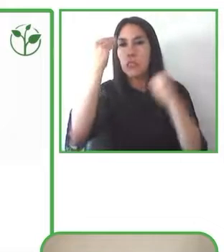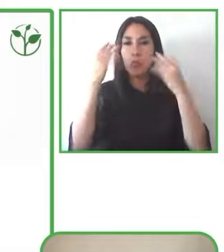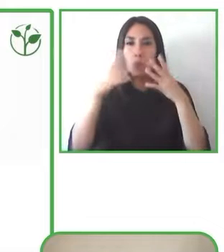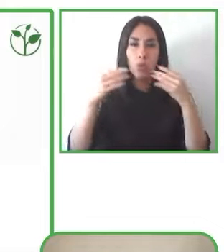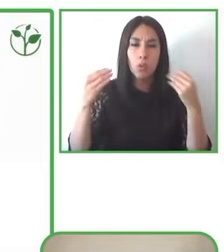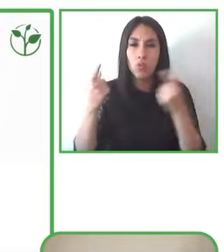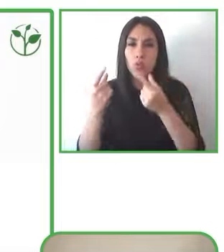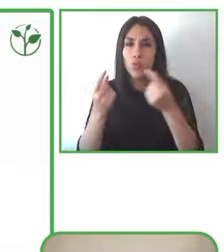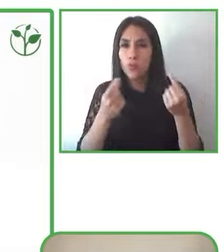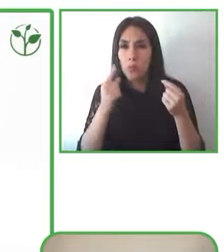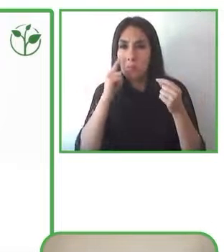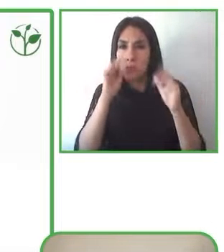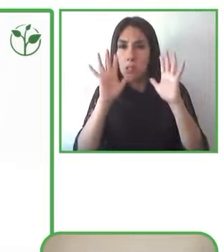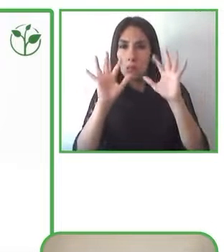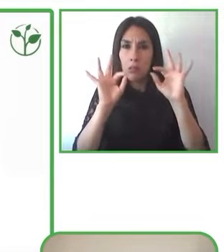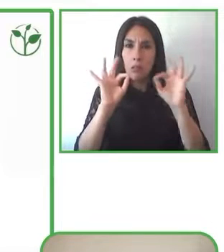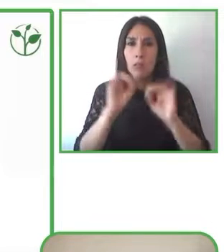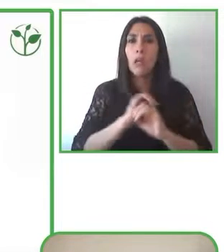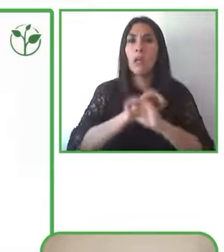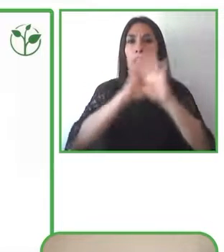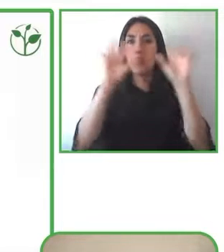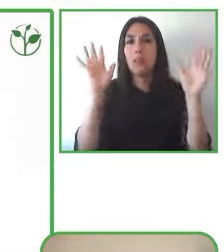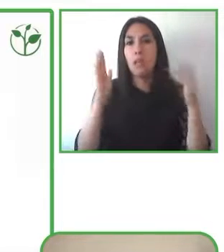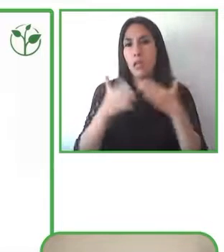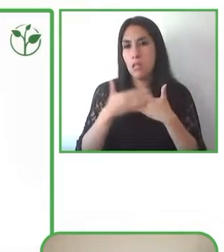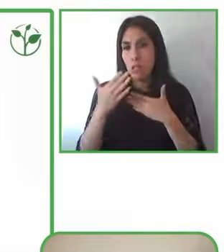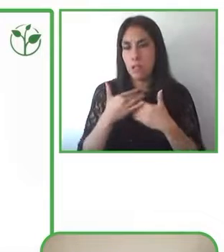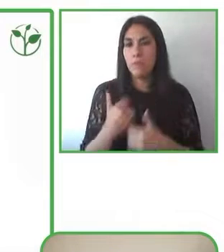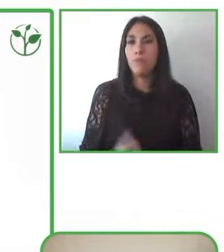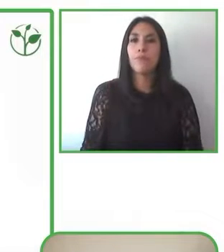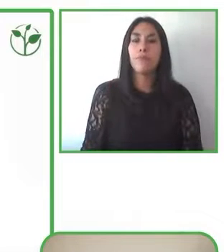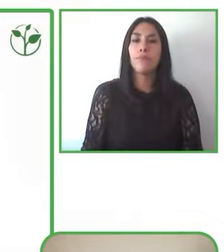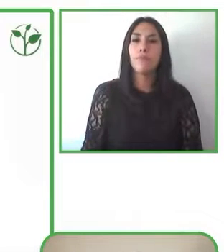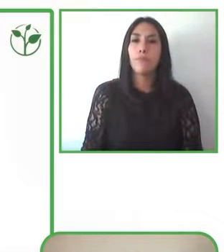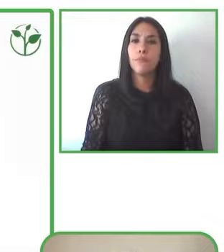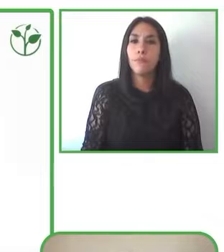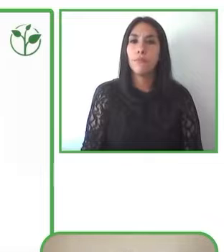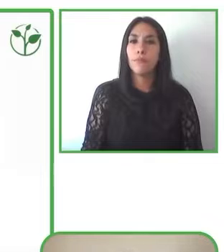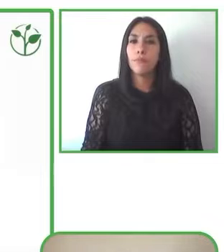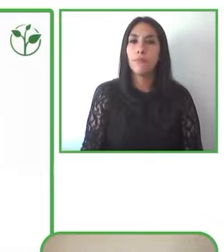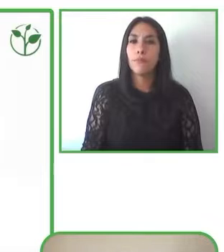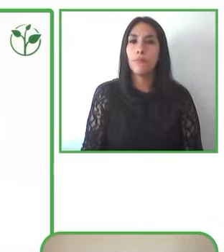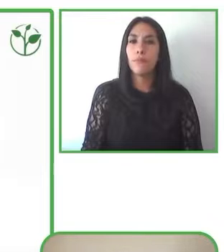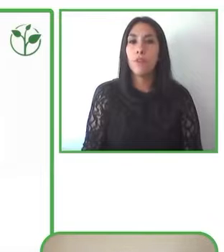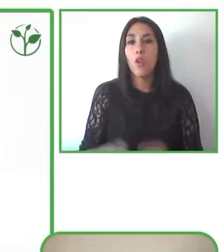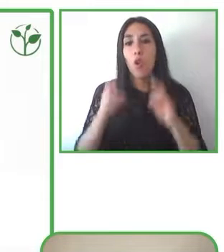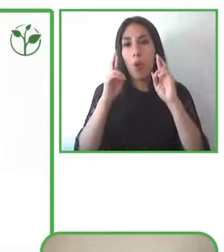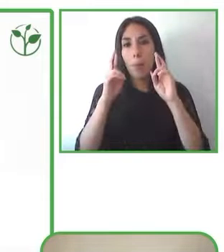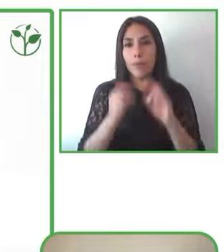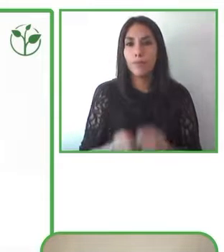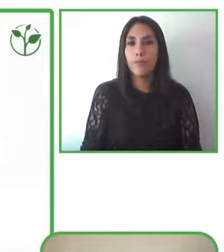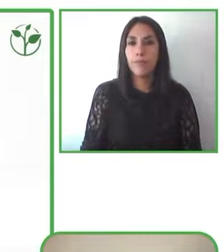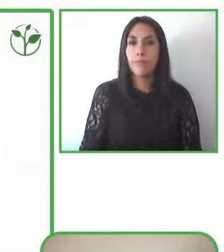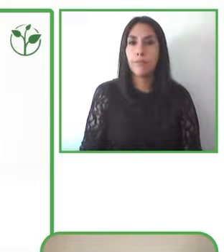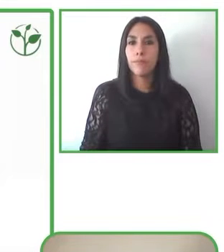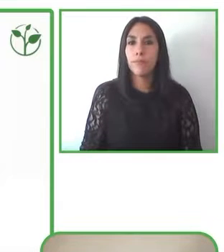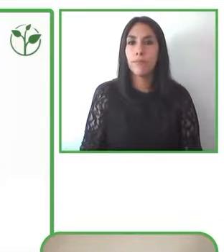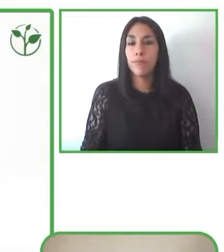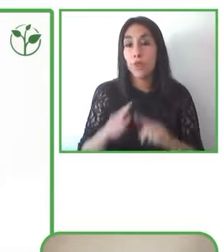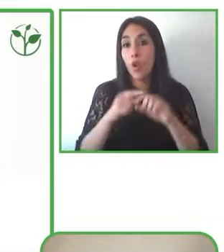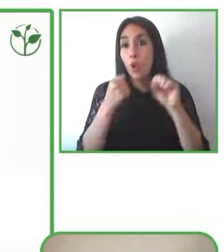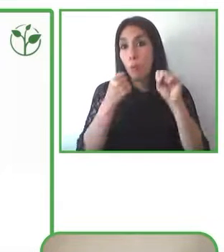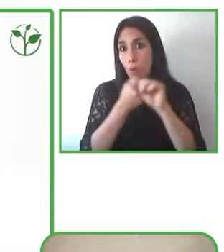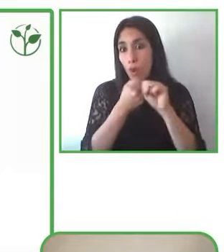eliminar o intentar evitar porque bueno no se trata de evitarlo pero intentar hacer